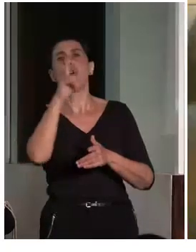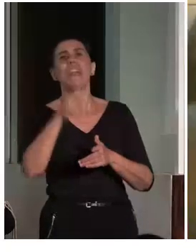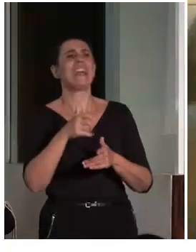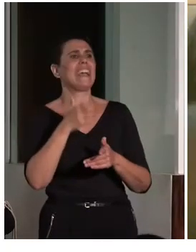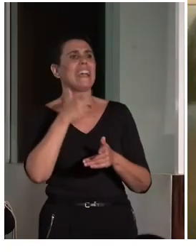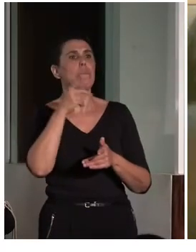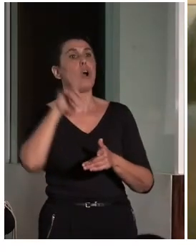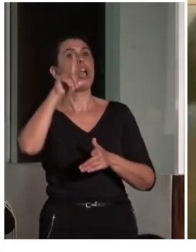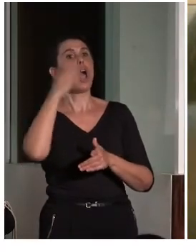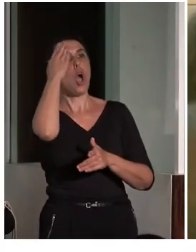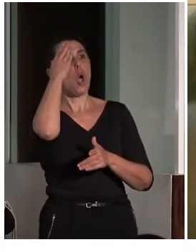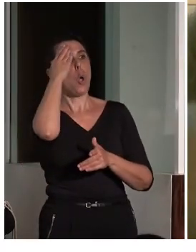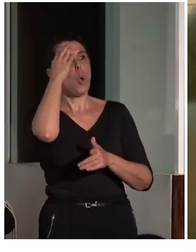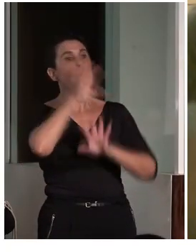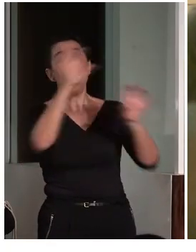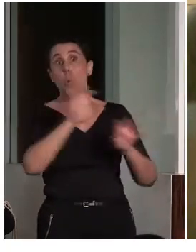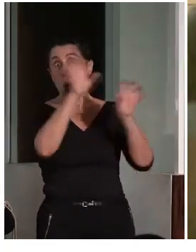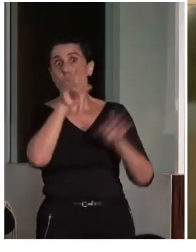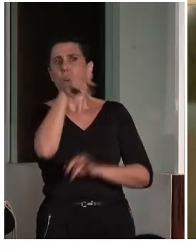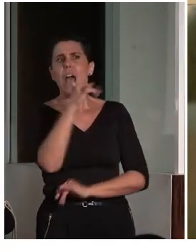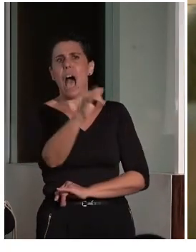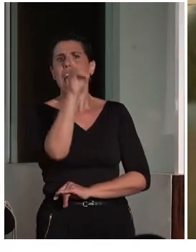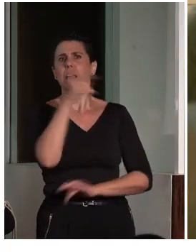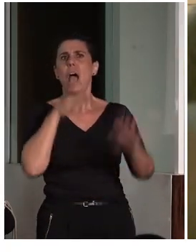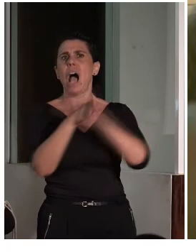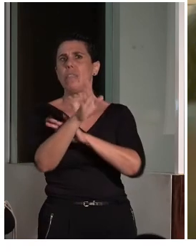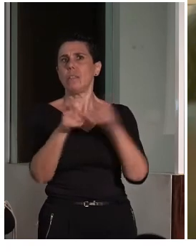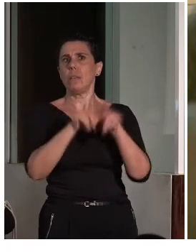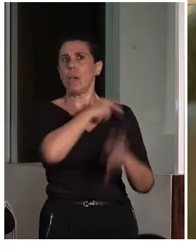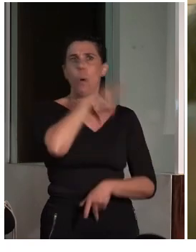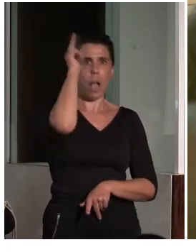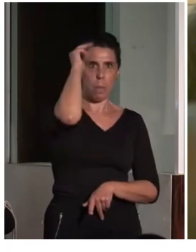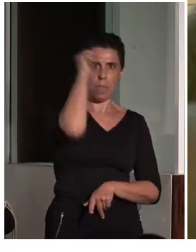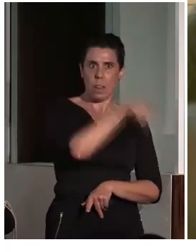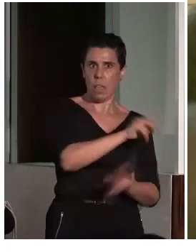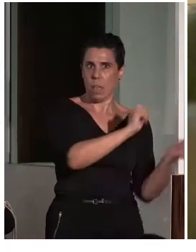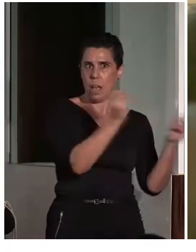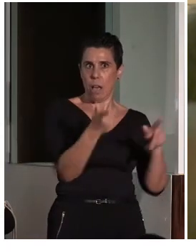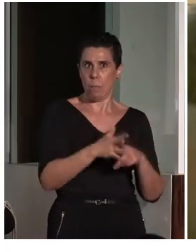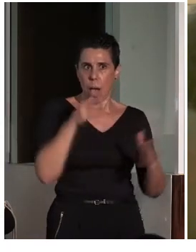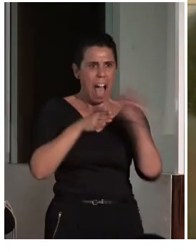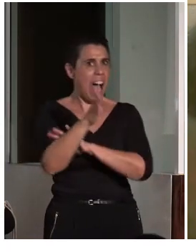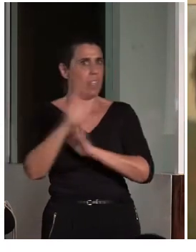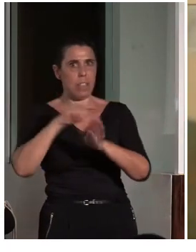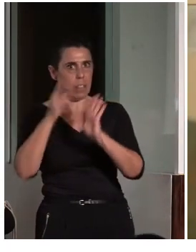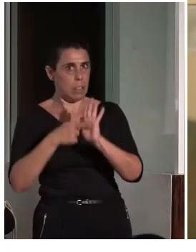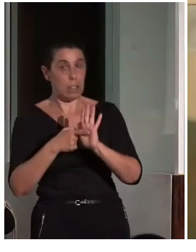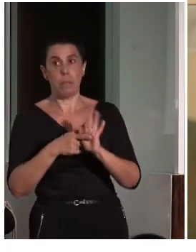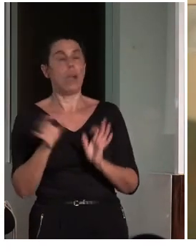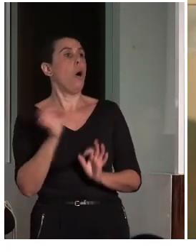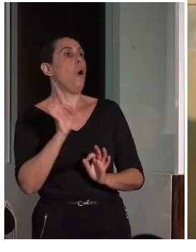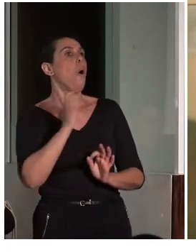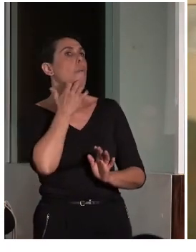en la localidad de Lucena. Es un yacimiento también, totalmente accesible. Una cuestión maravillosa. O bien la